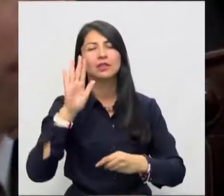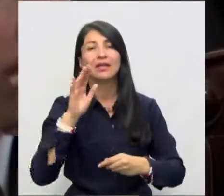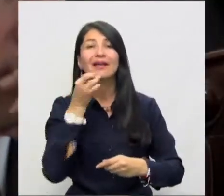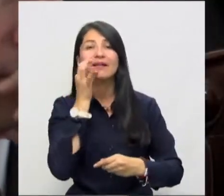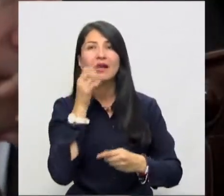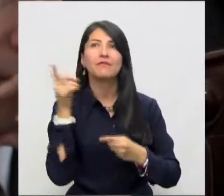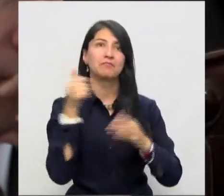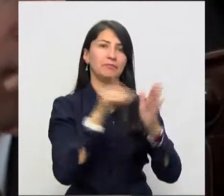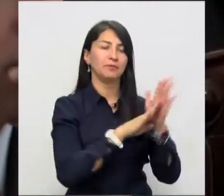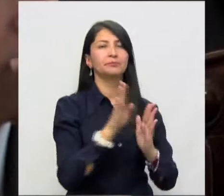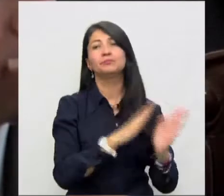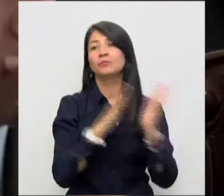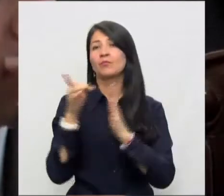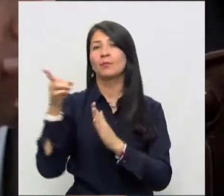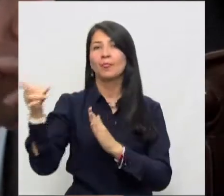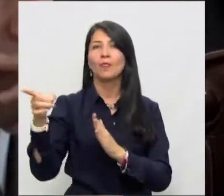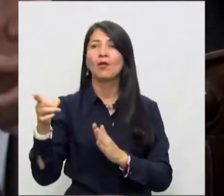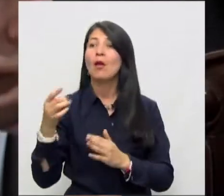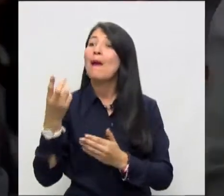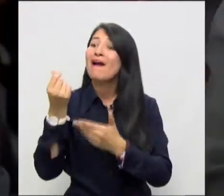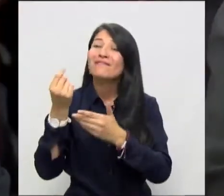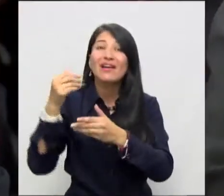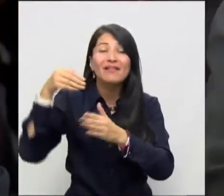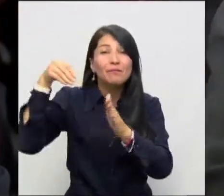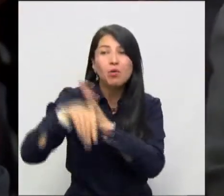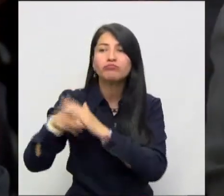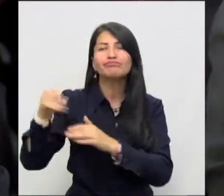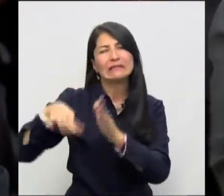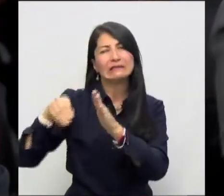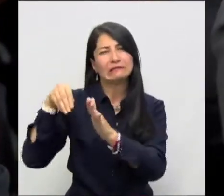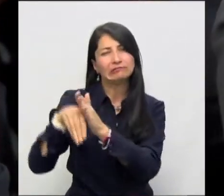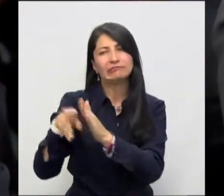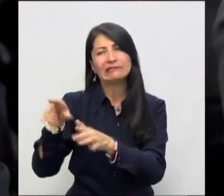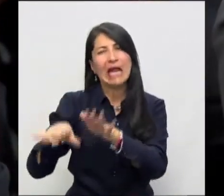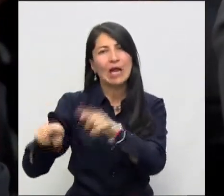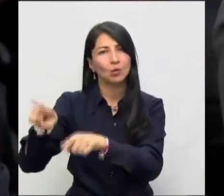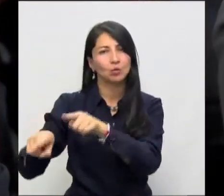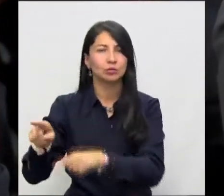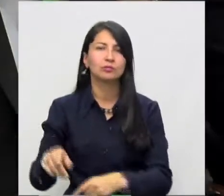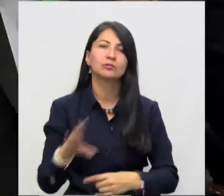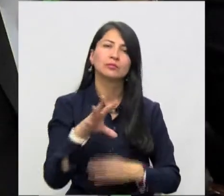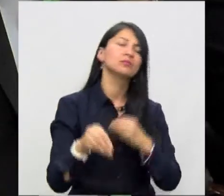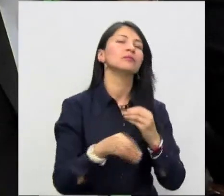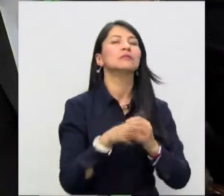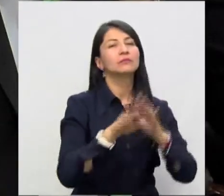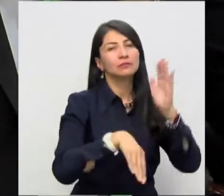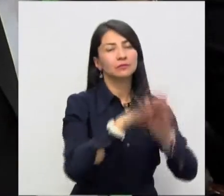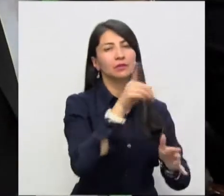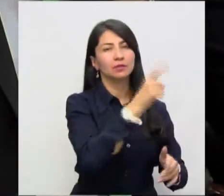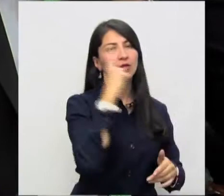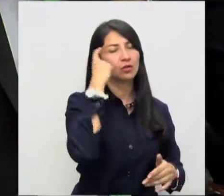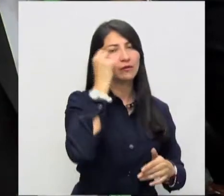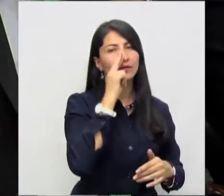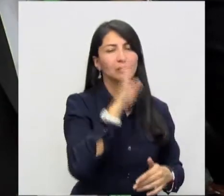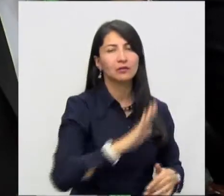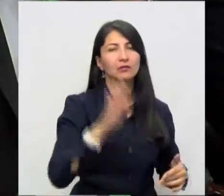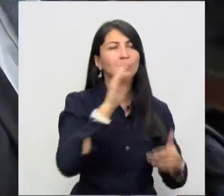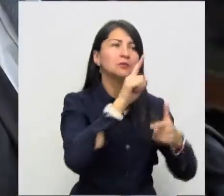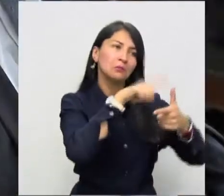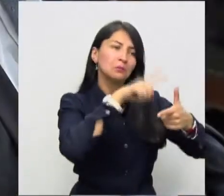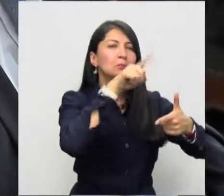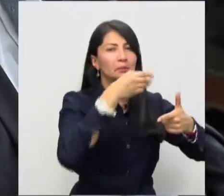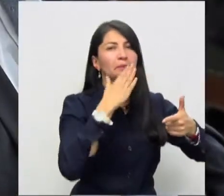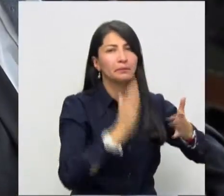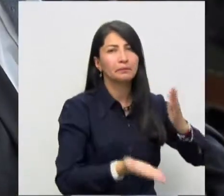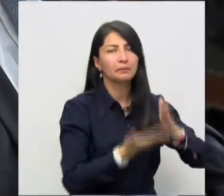presentó déficit en empresas no financieras. Se destaca la mejoría en el resultado fiscal de las finanzas del Gobierno Nacional Central,